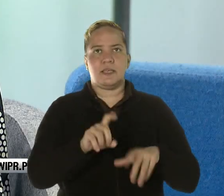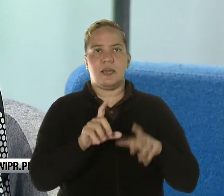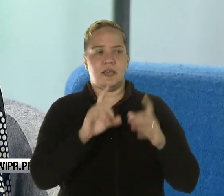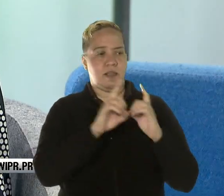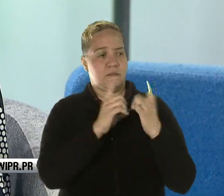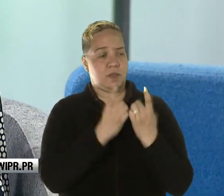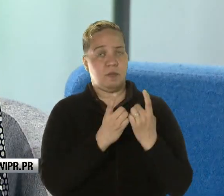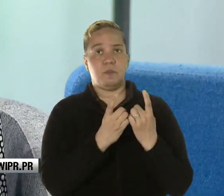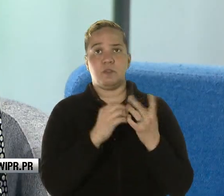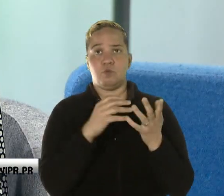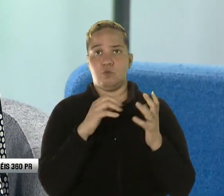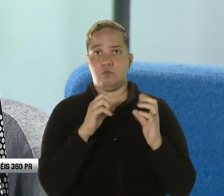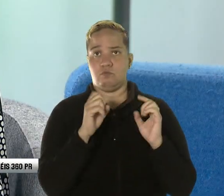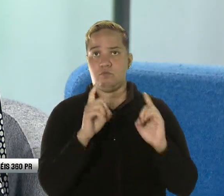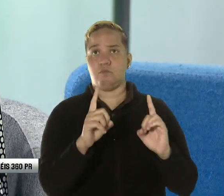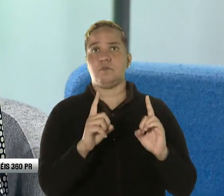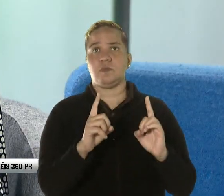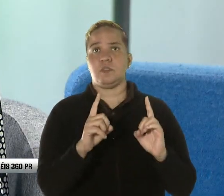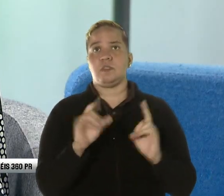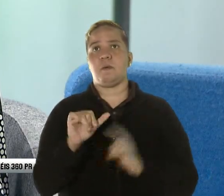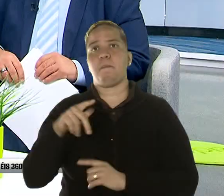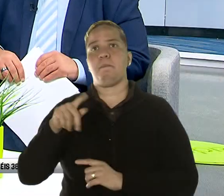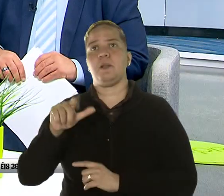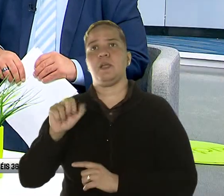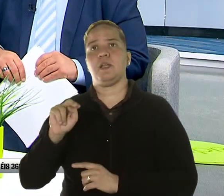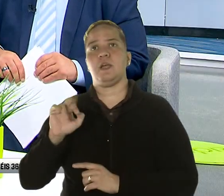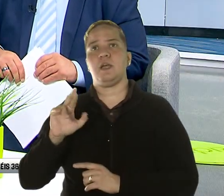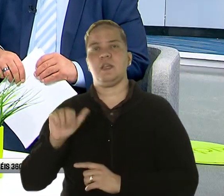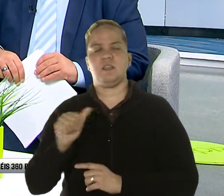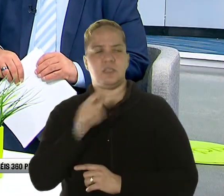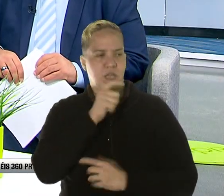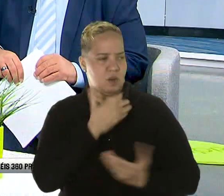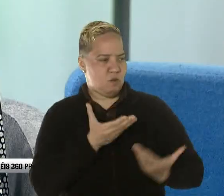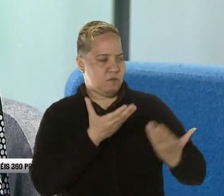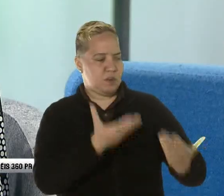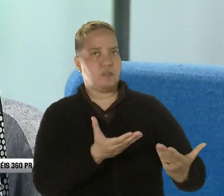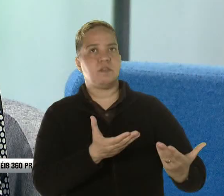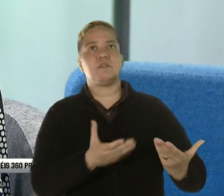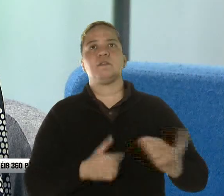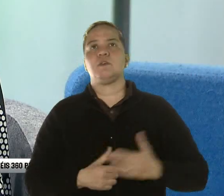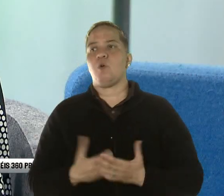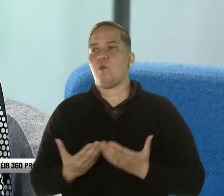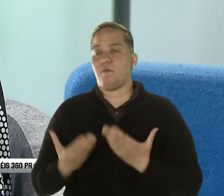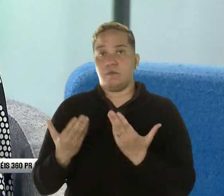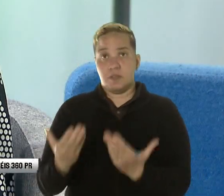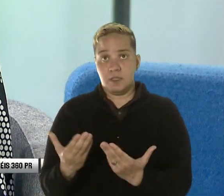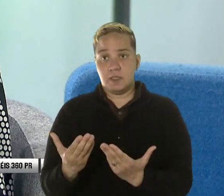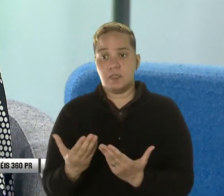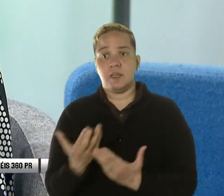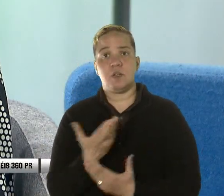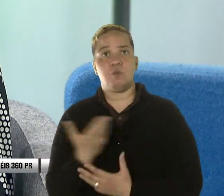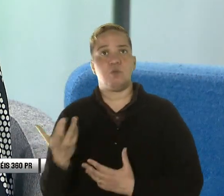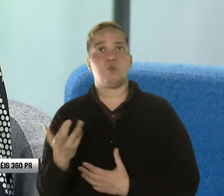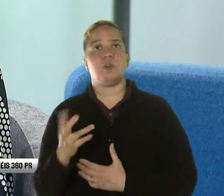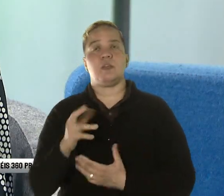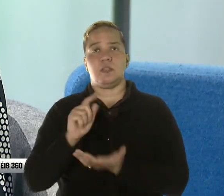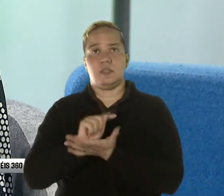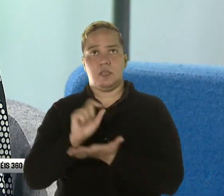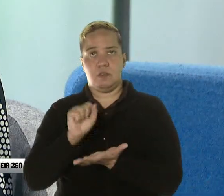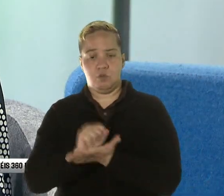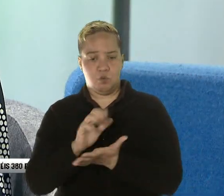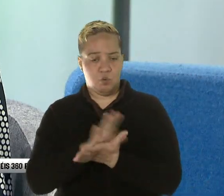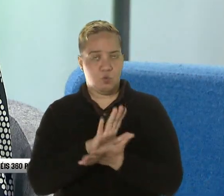Educación y la plenaria también. ¿Y quiénes ofrecen los talleres? Los talleres los están ofreciendo, los recursos son trabajadores sociales